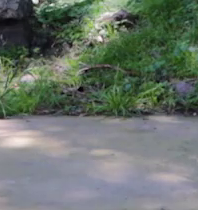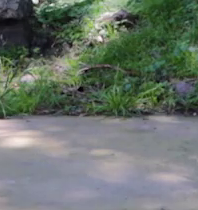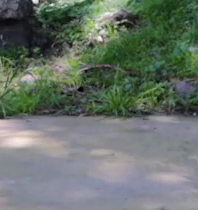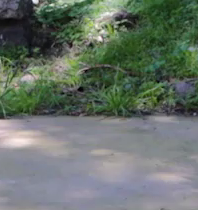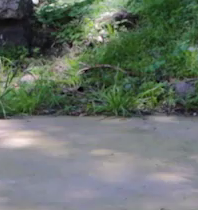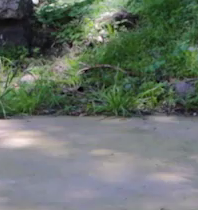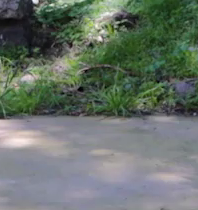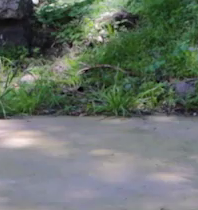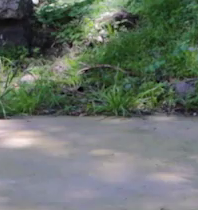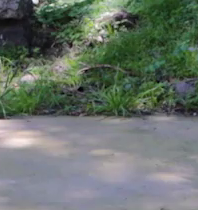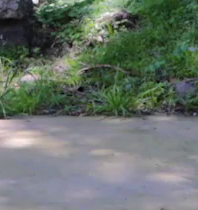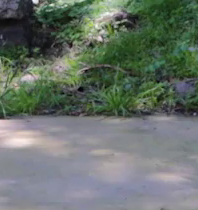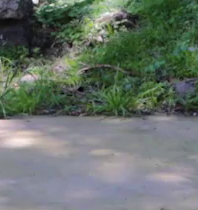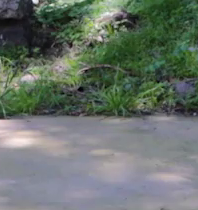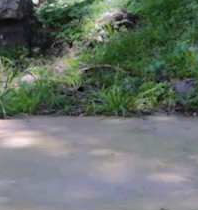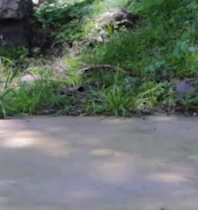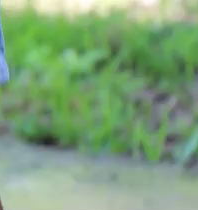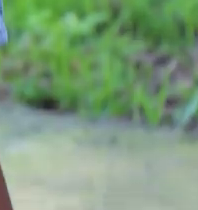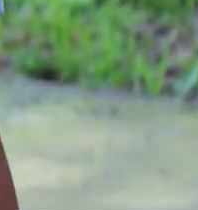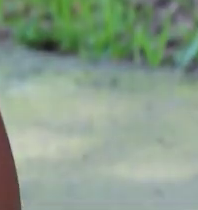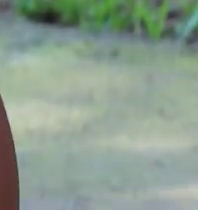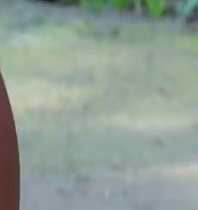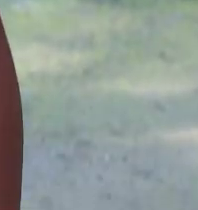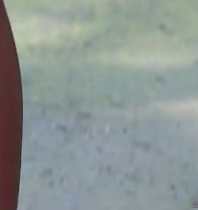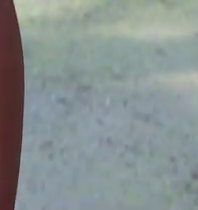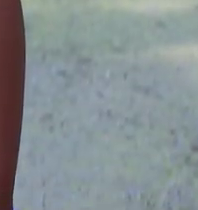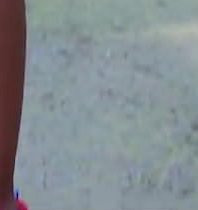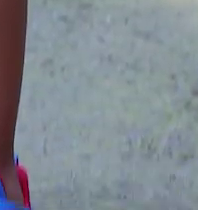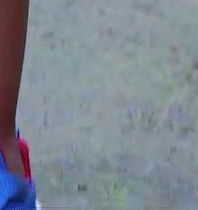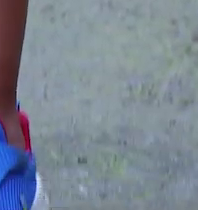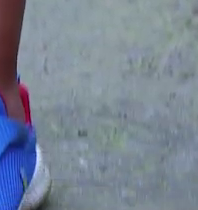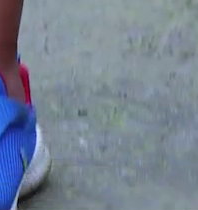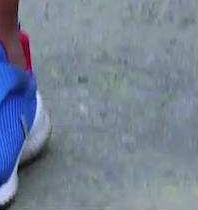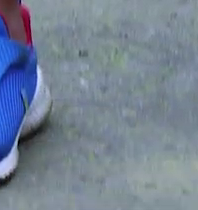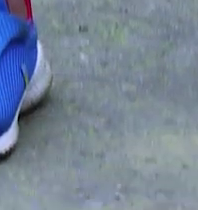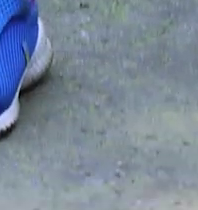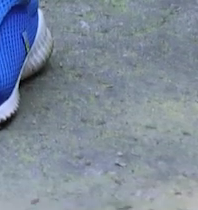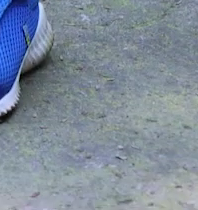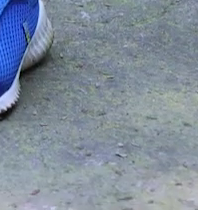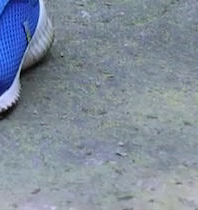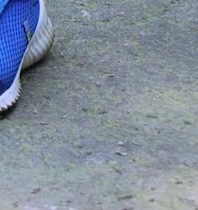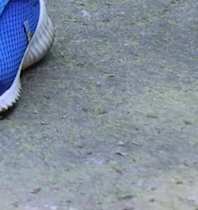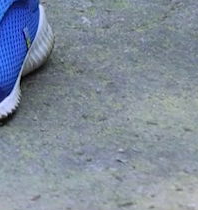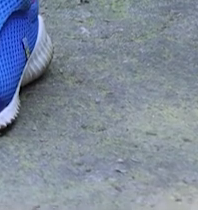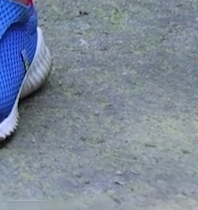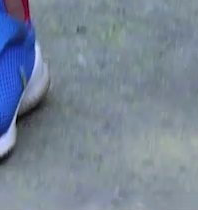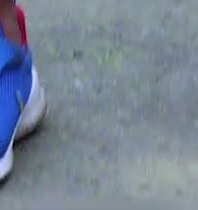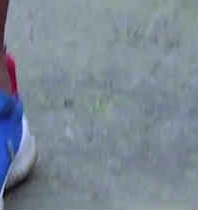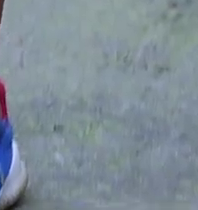Bien, descansamos, Jair. Bajamos los brazos, respiramos, respira profundo.